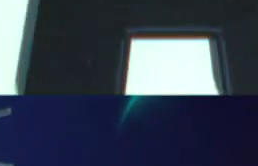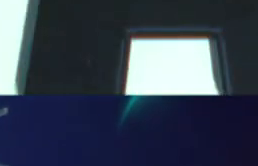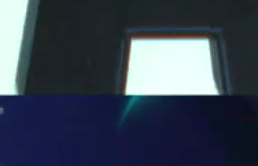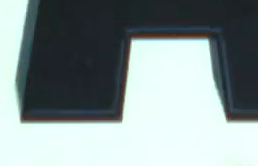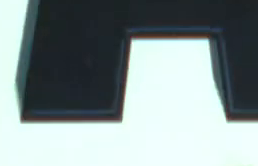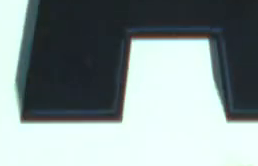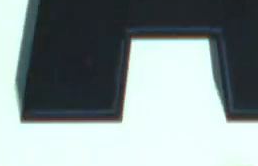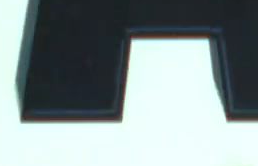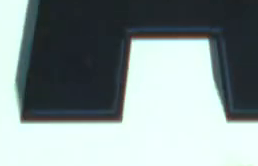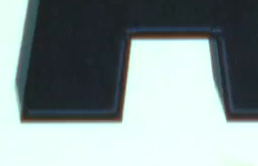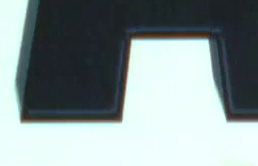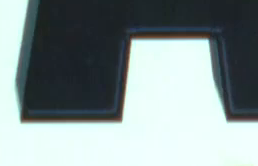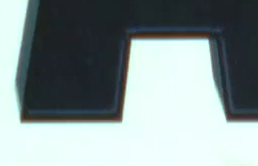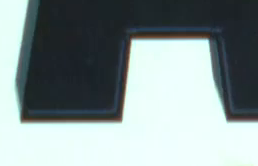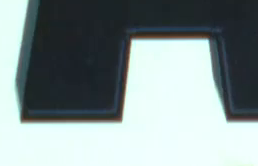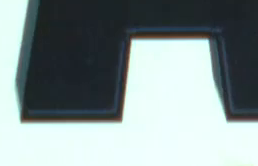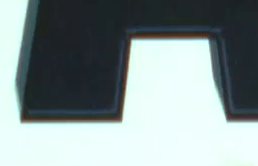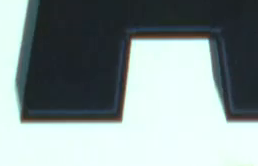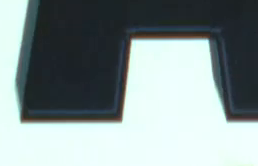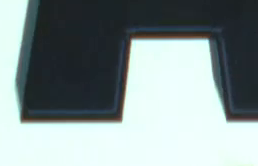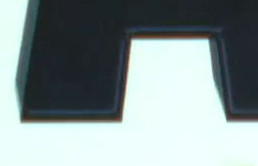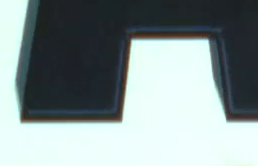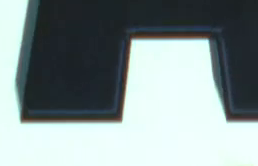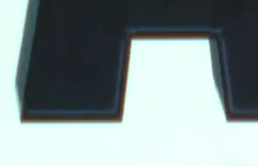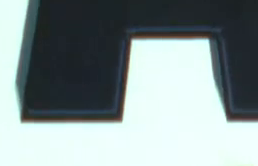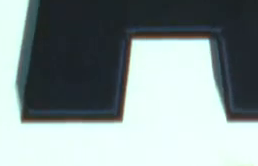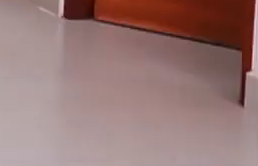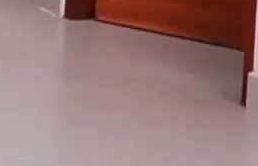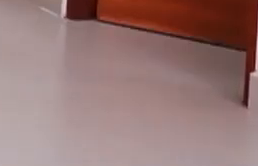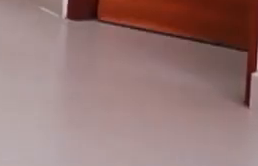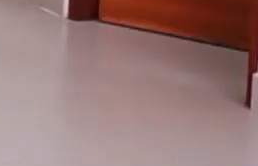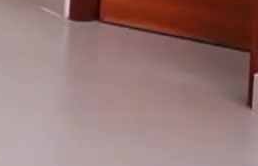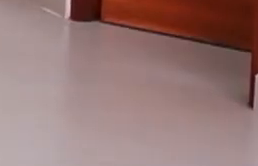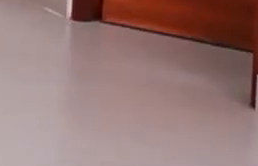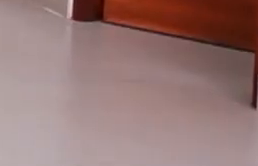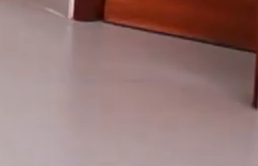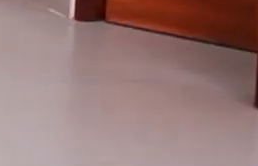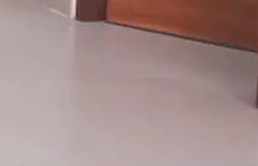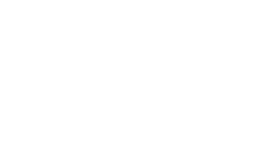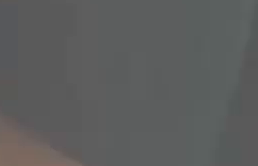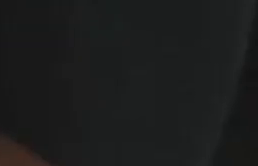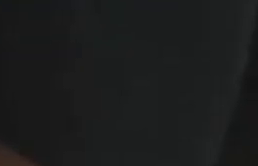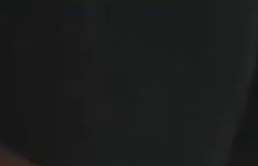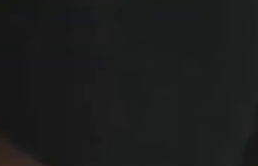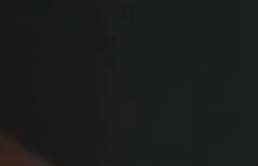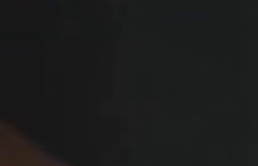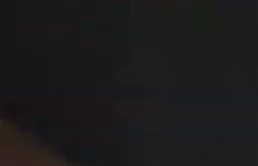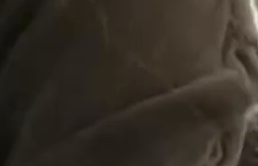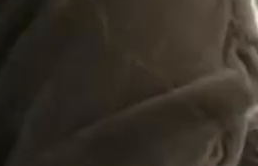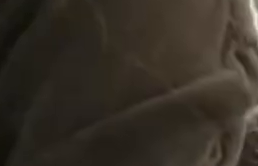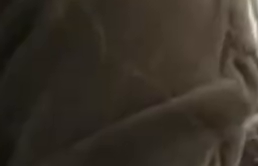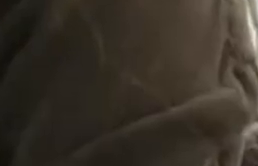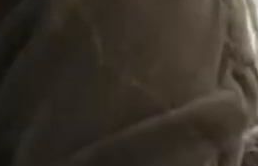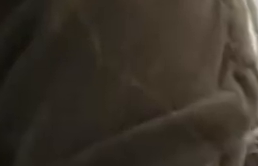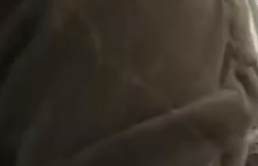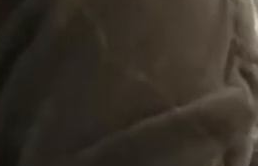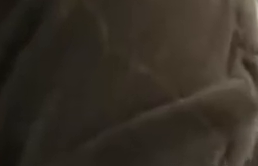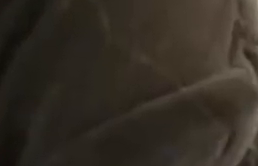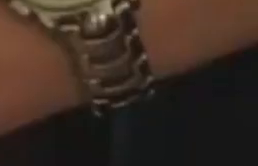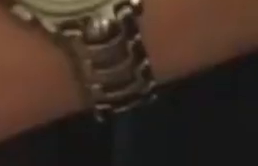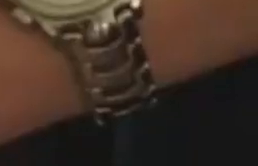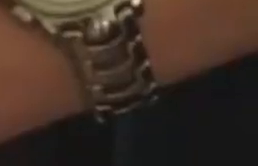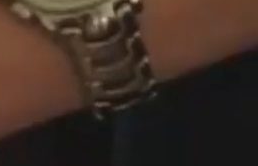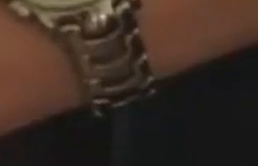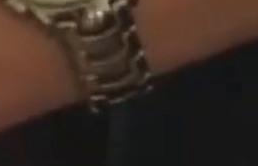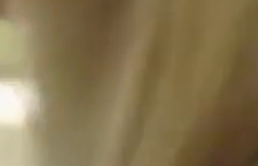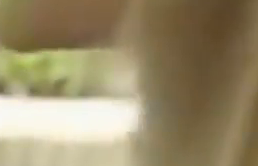¿Datos exactos del país como tal no existen? De seguro ya empezaste a sospechar si tienes esta